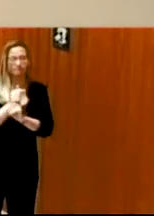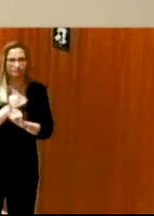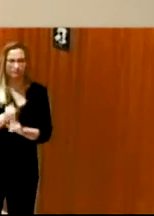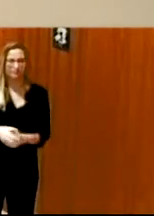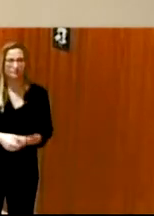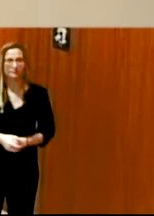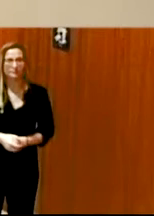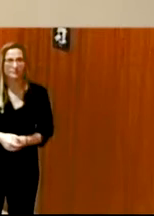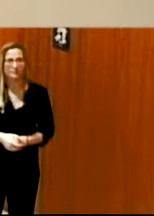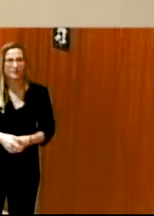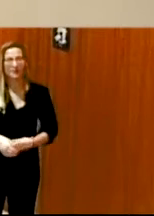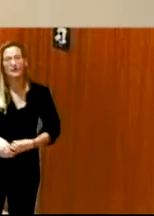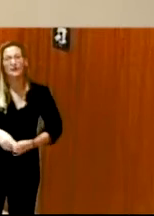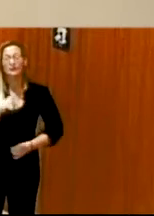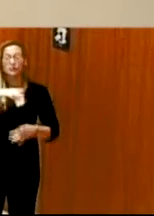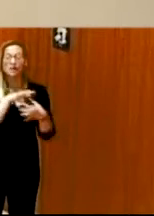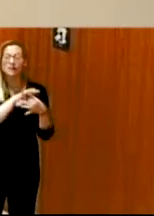En relación a esto,